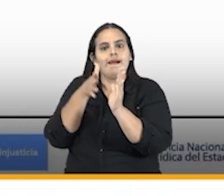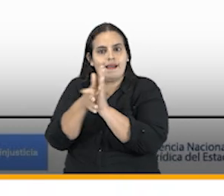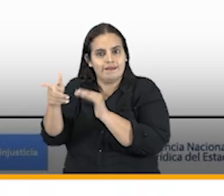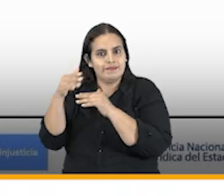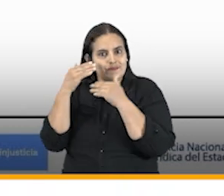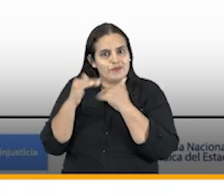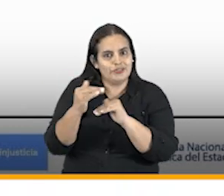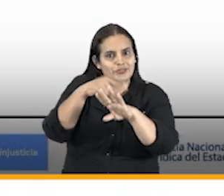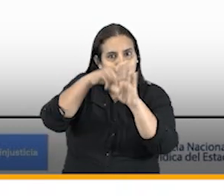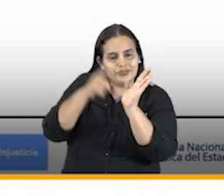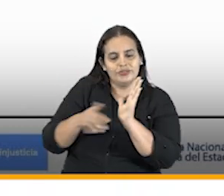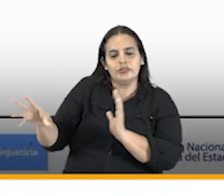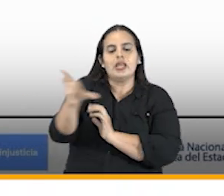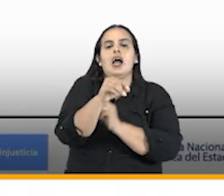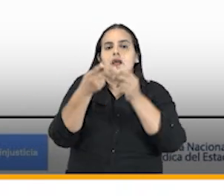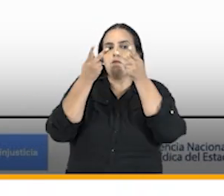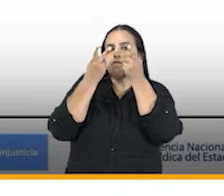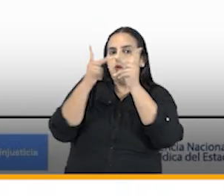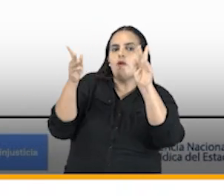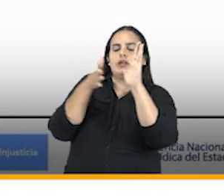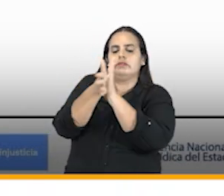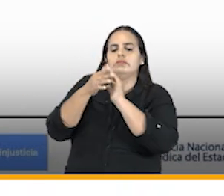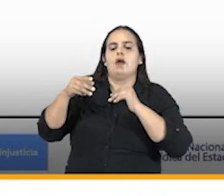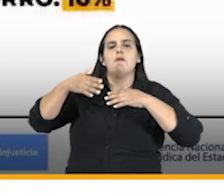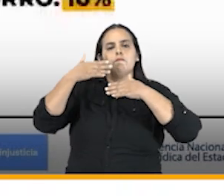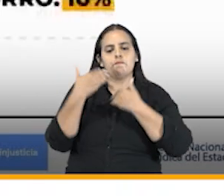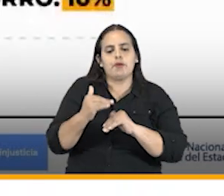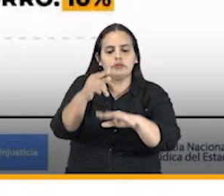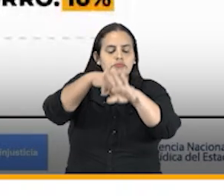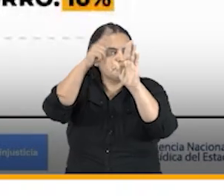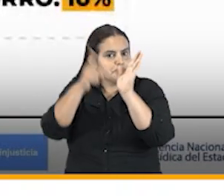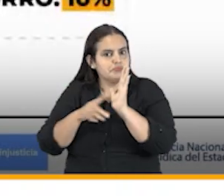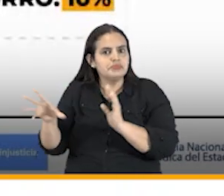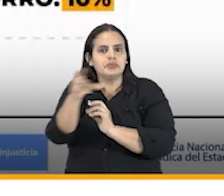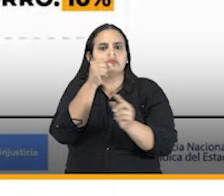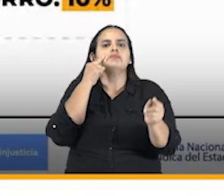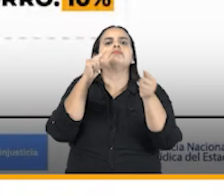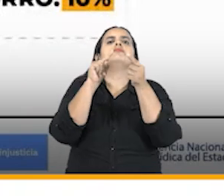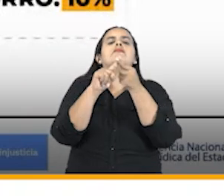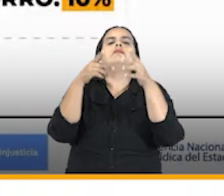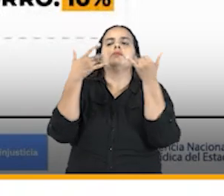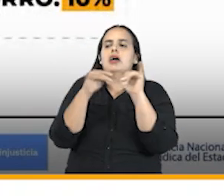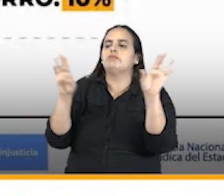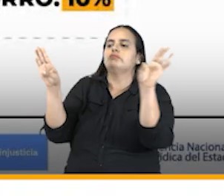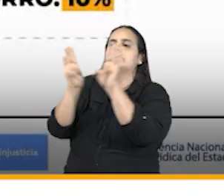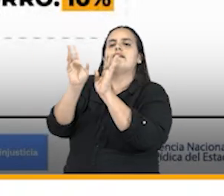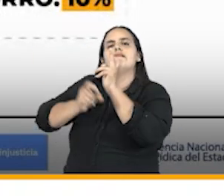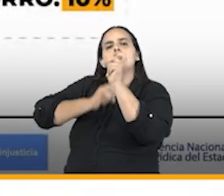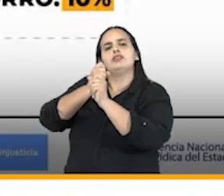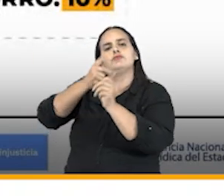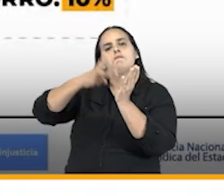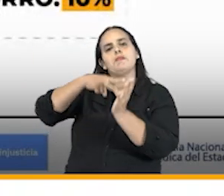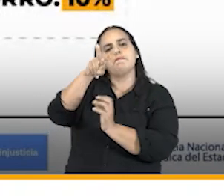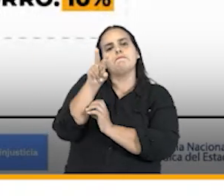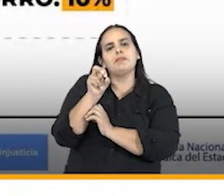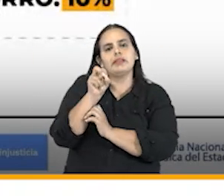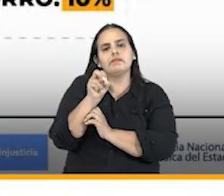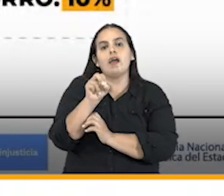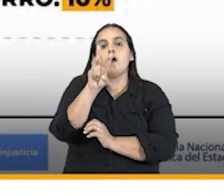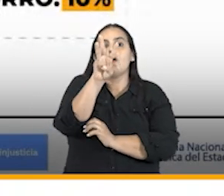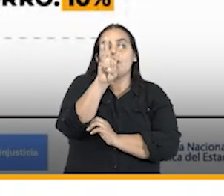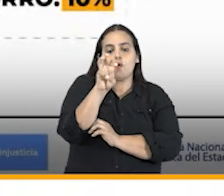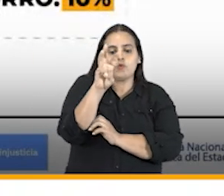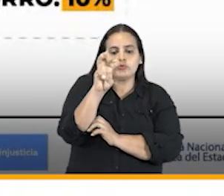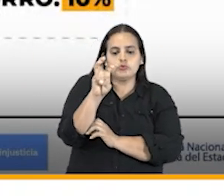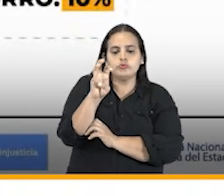este protocolo que se encuentra publicado en nuestros procesos y procedimientos logramos cerrar el año 2020 con 8